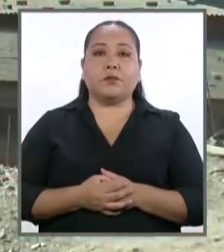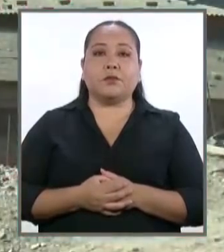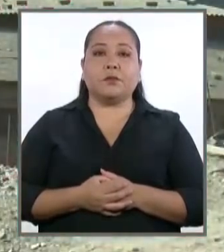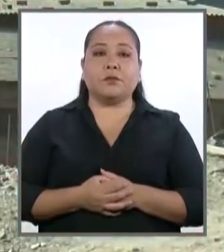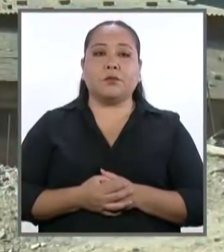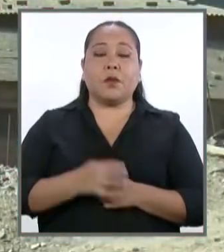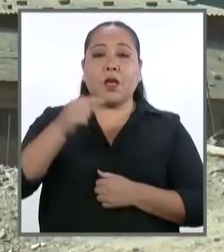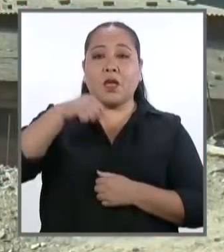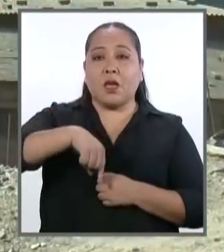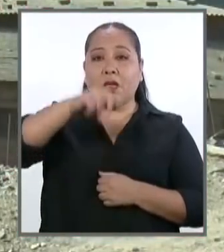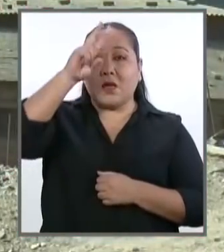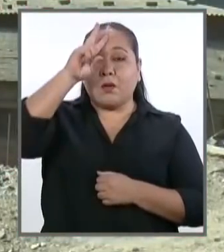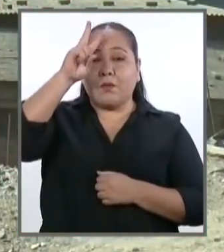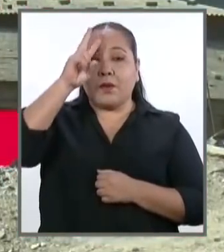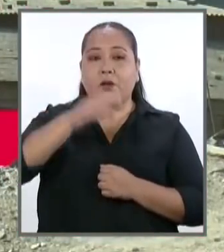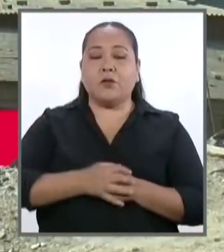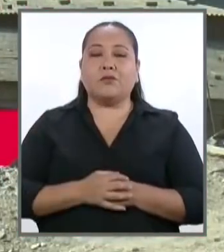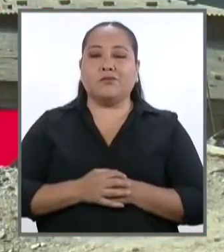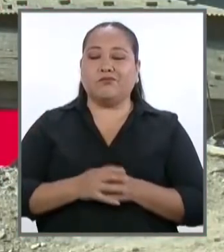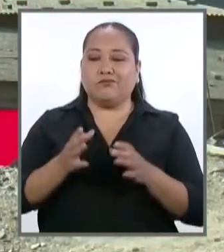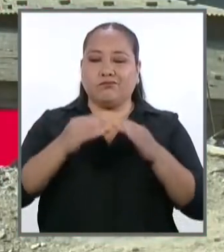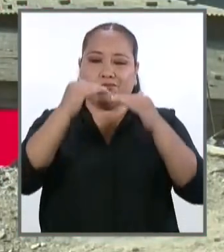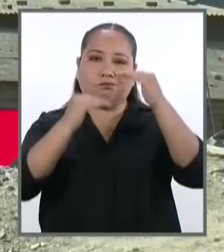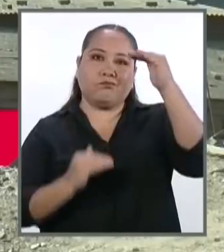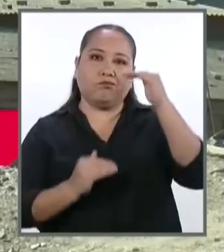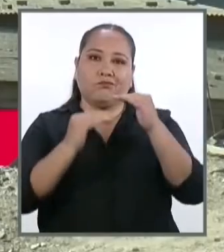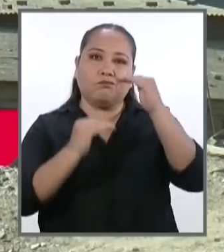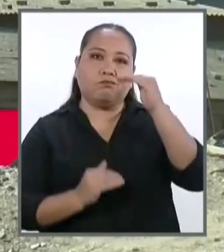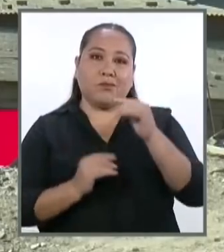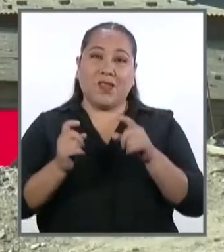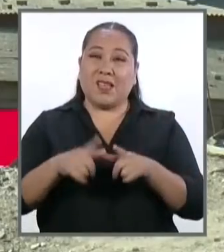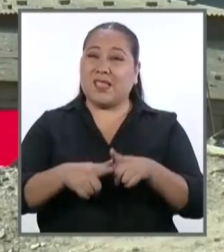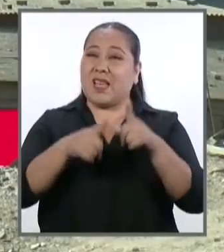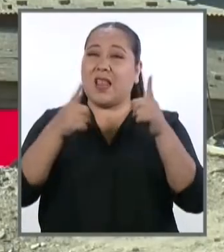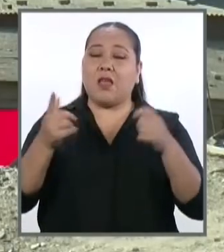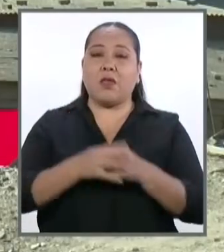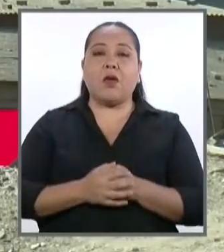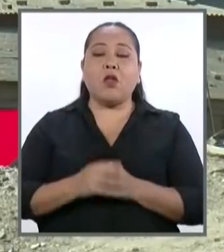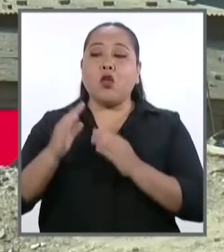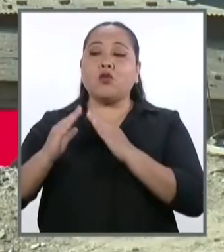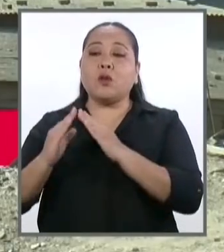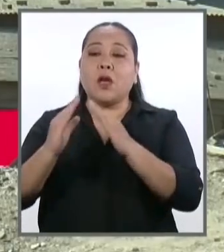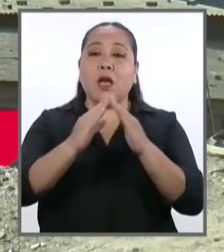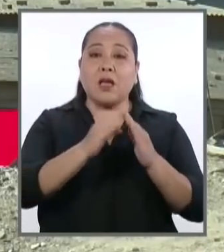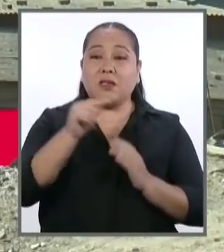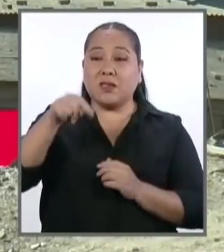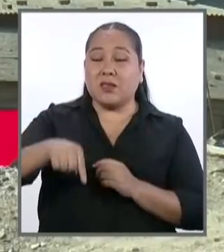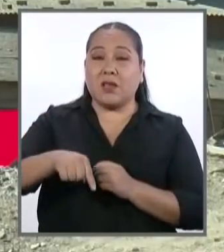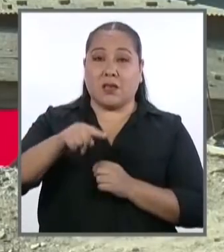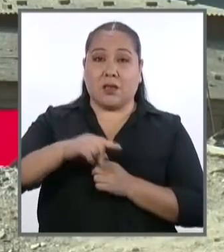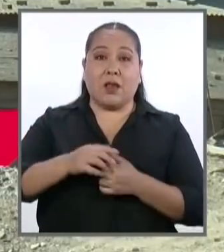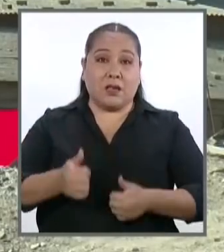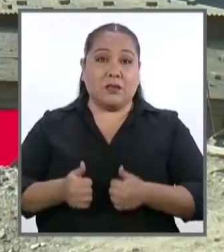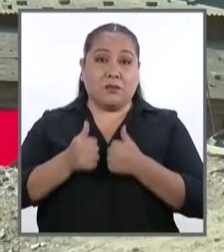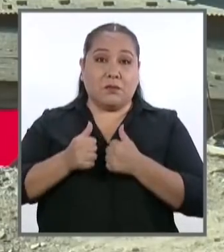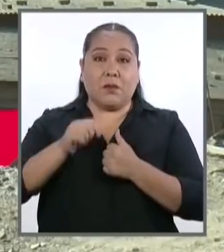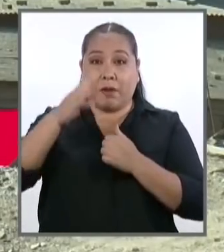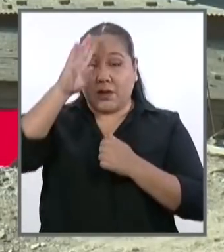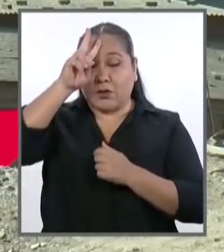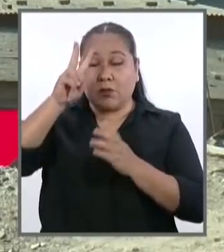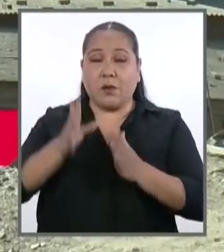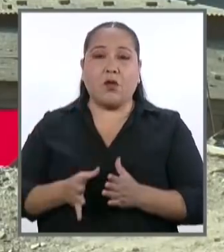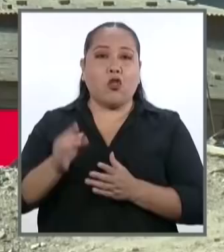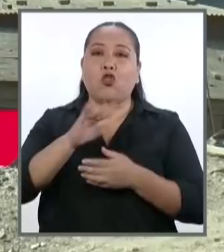En el Perú la brecha digital es enorme. Una gran parte de los hogares peruanos aún no tiene acceso a Internet y la crisis